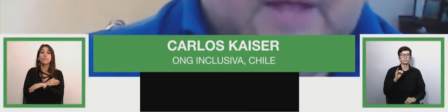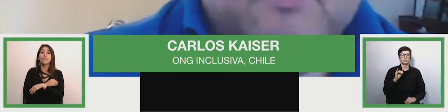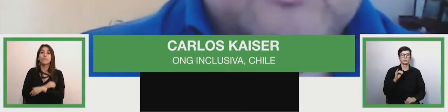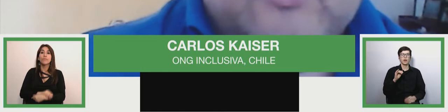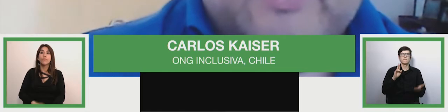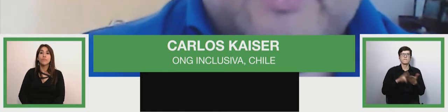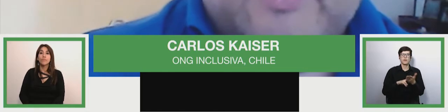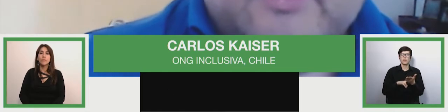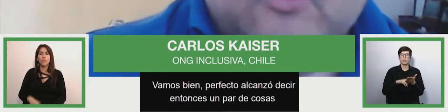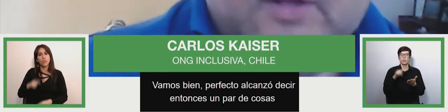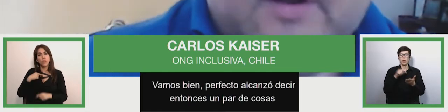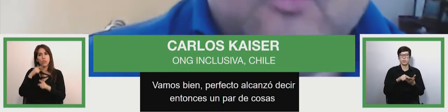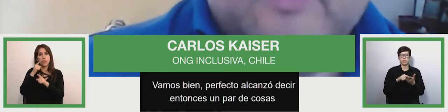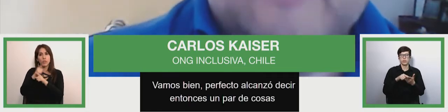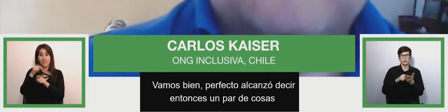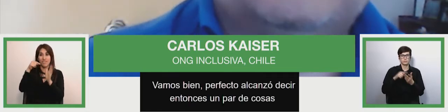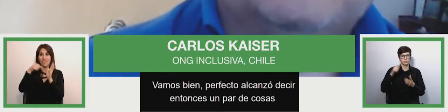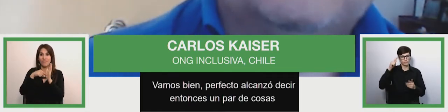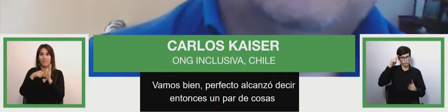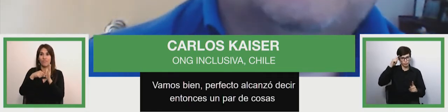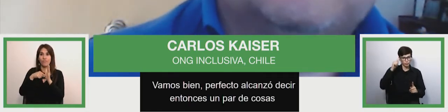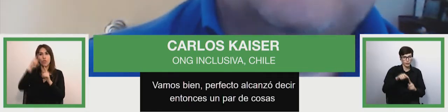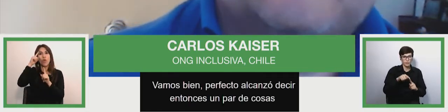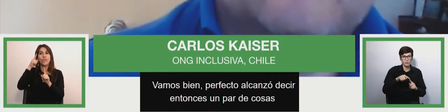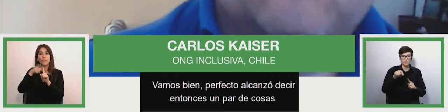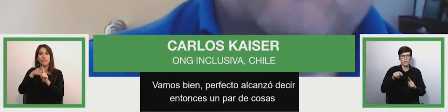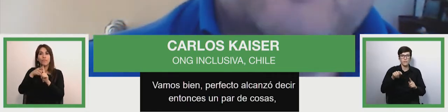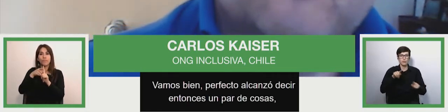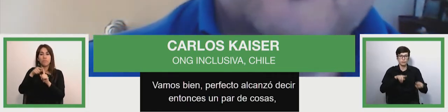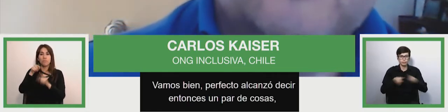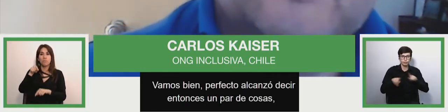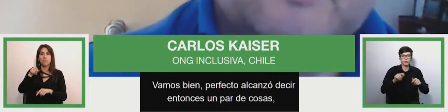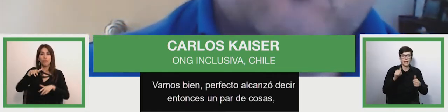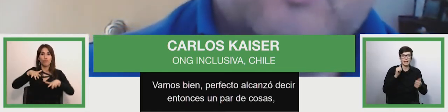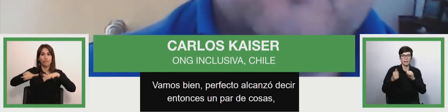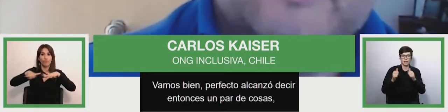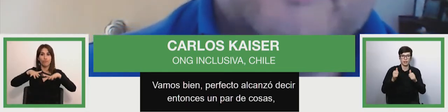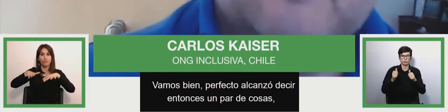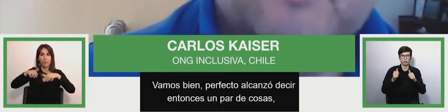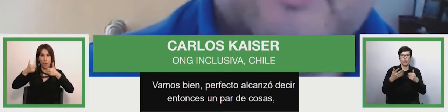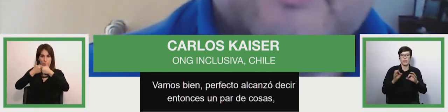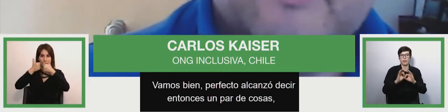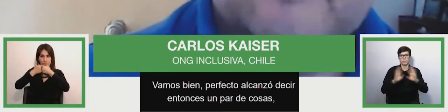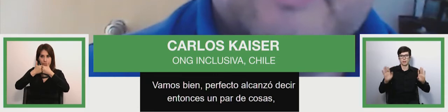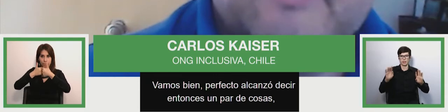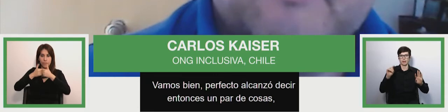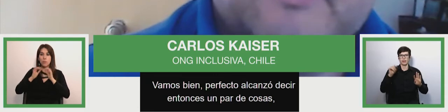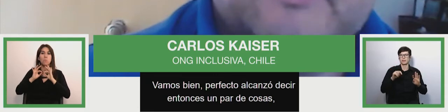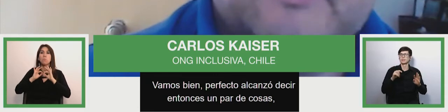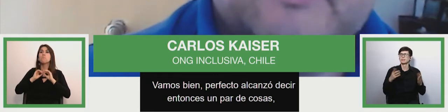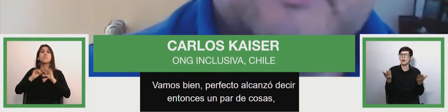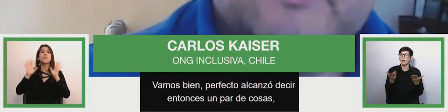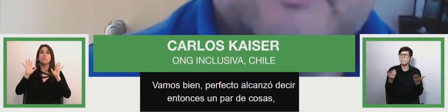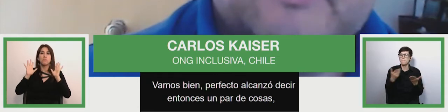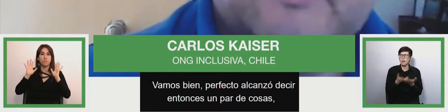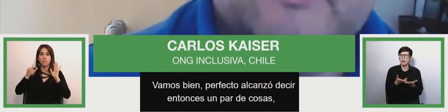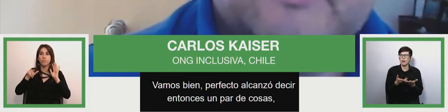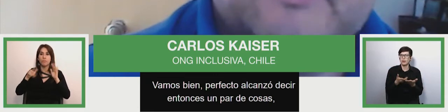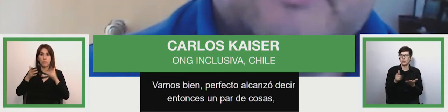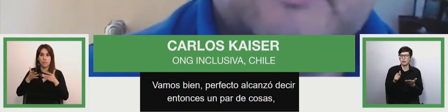el punto es que la gestión del riesgo de desastres se ha transformado en sí en una nueva disciplina que se ha alimentado